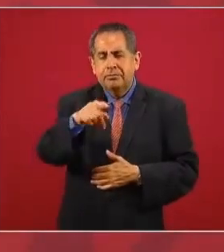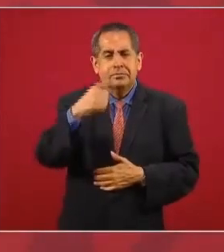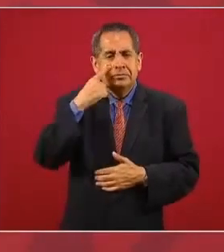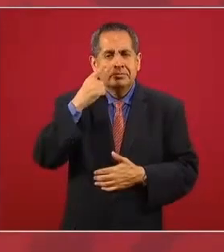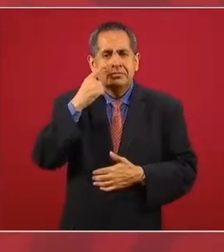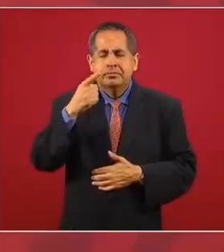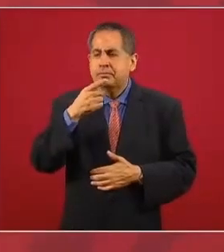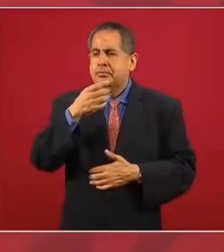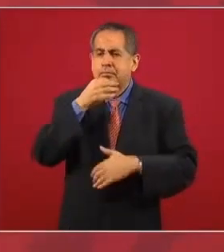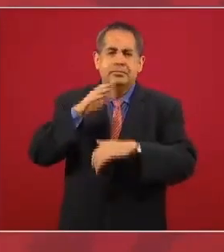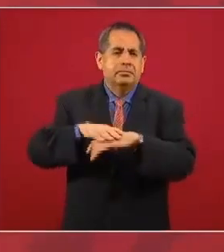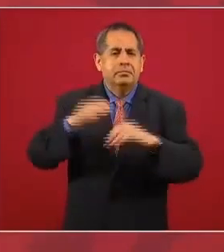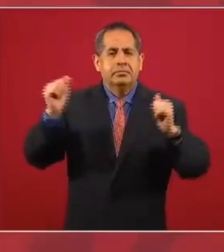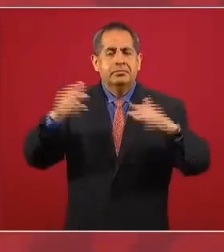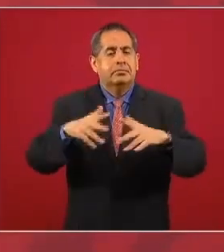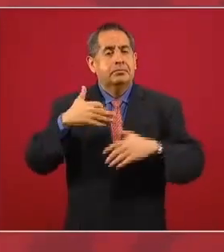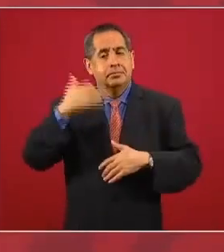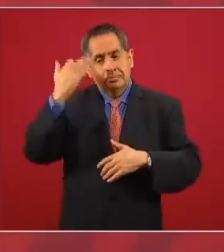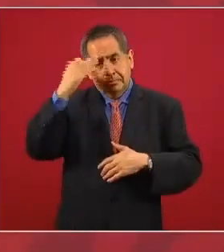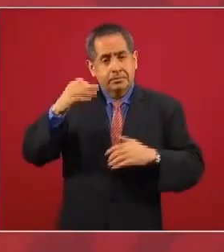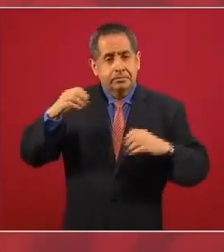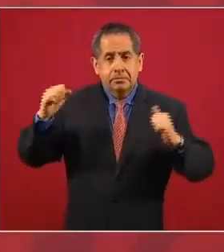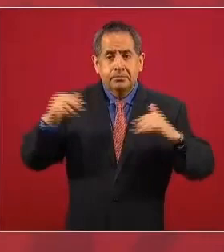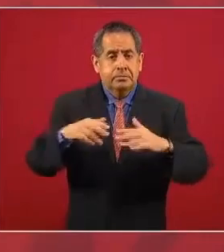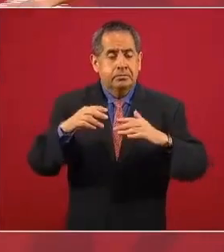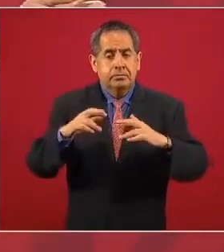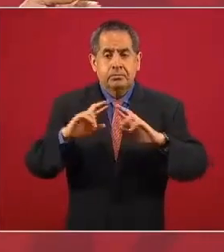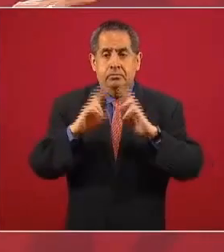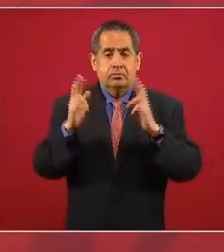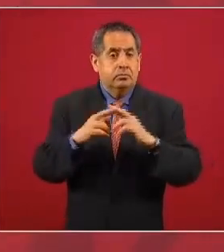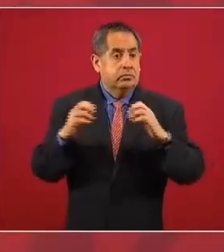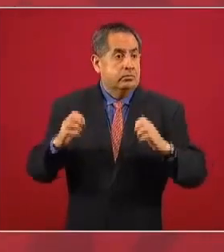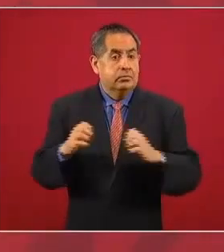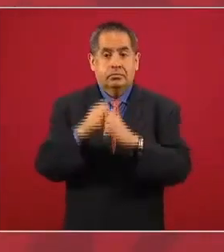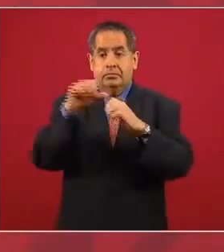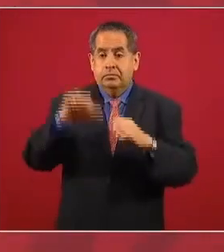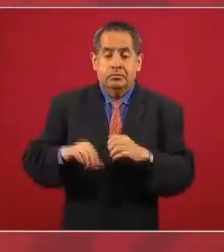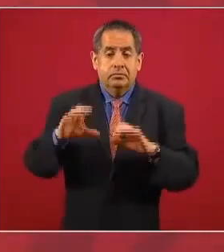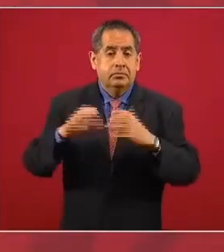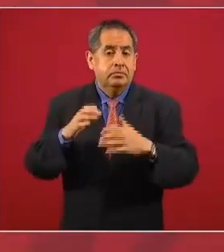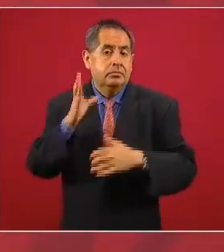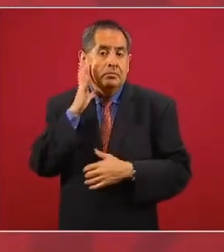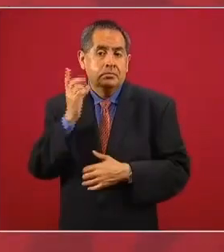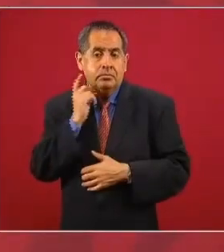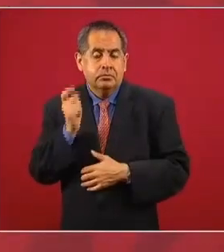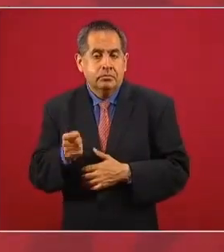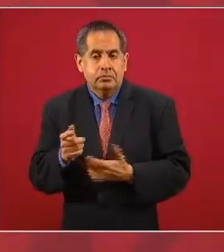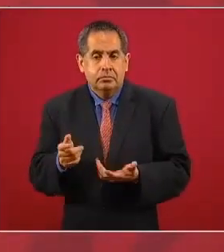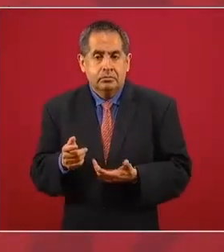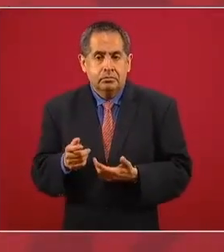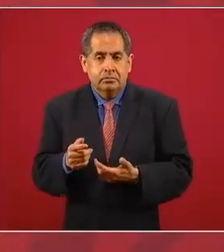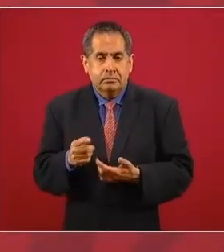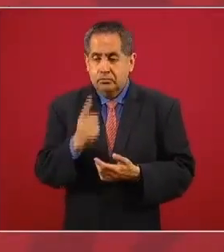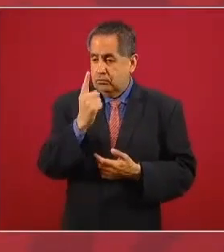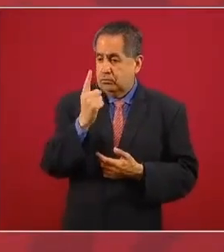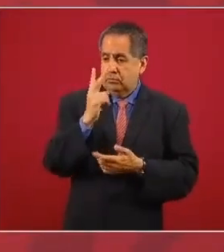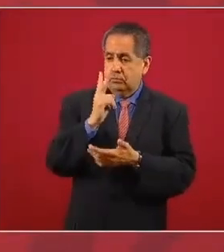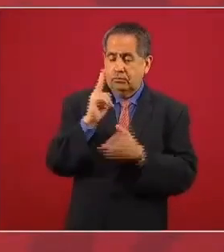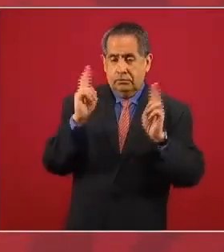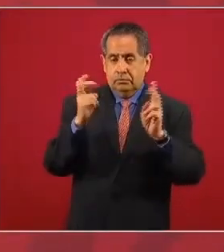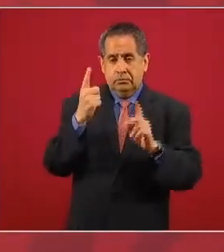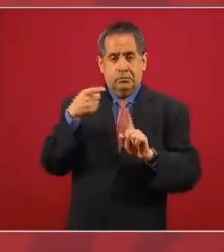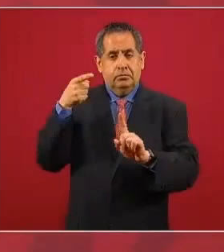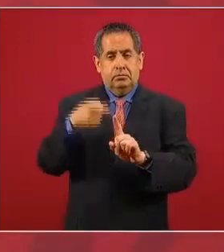se convoca a un periodo extraordinario en la Cámara de Diputados y el único tema a tratar